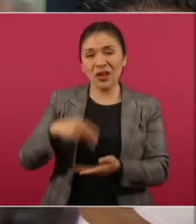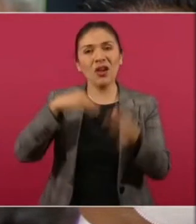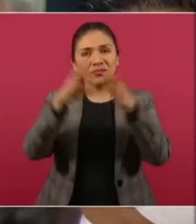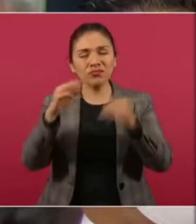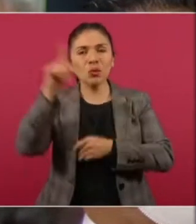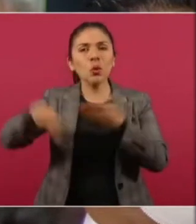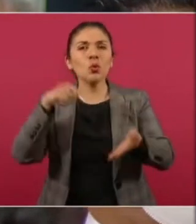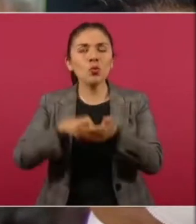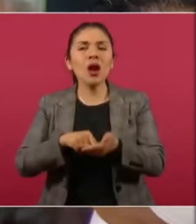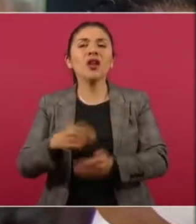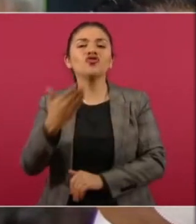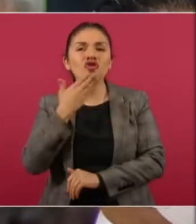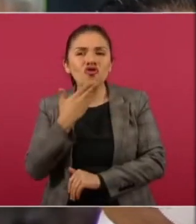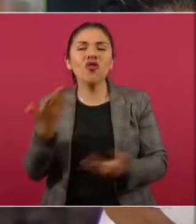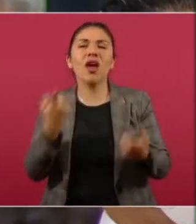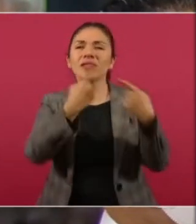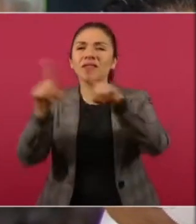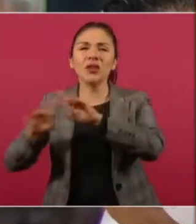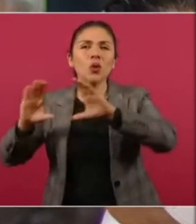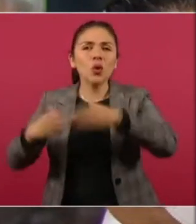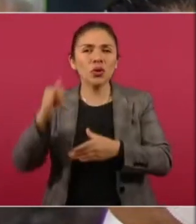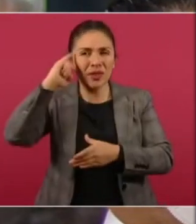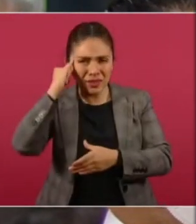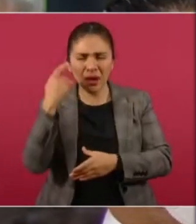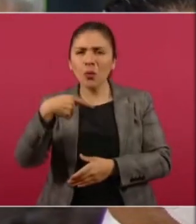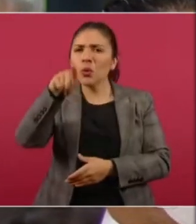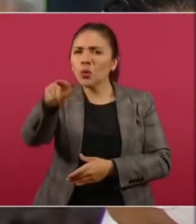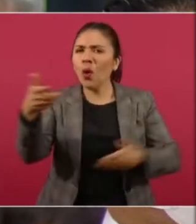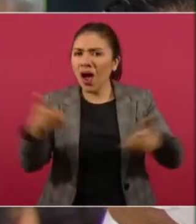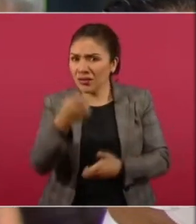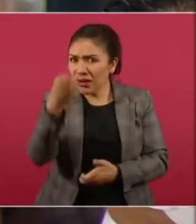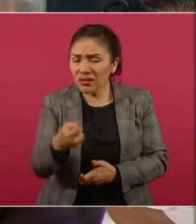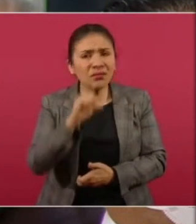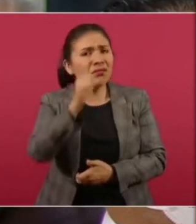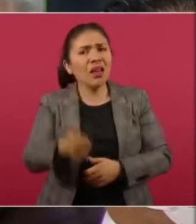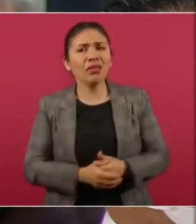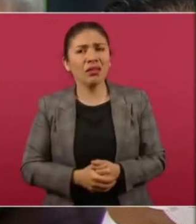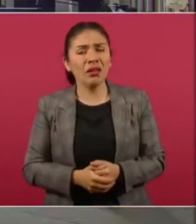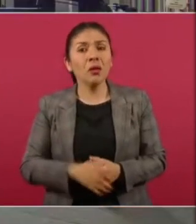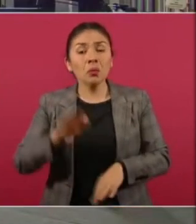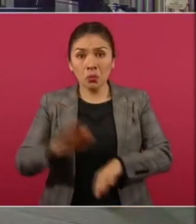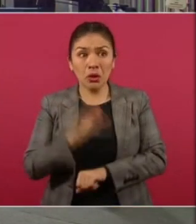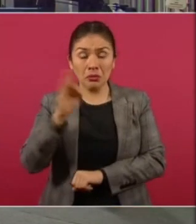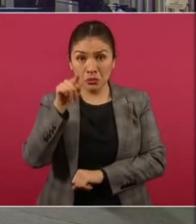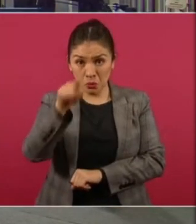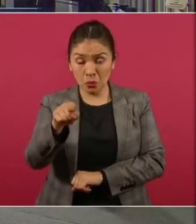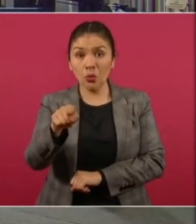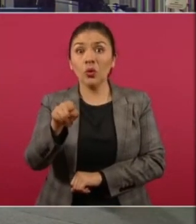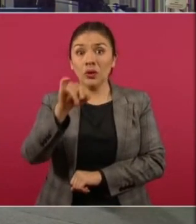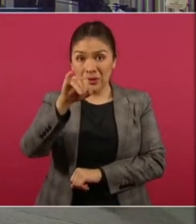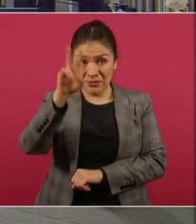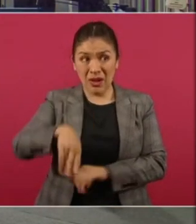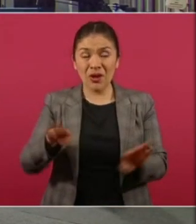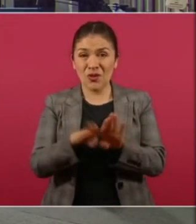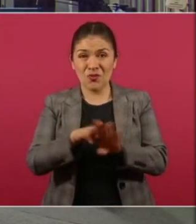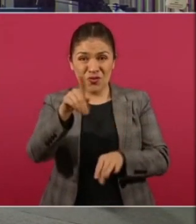Entonces, cuando usted dice esto, presidente, pero aquí no se aplica. Porque si usted tuviera, como